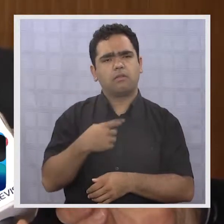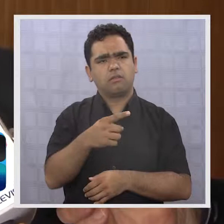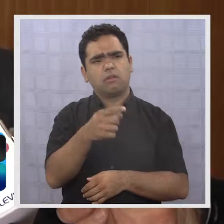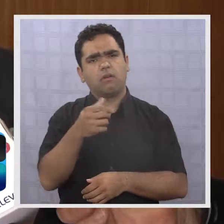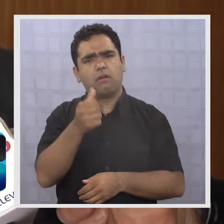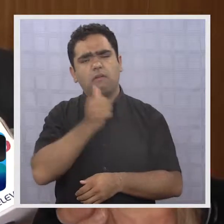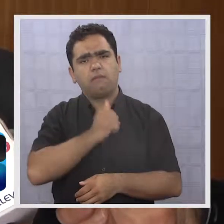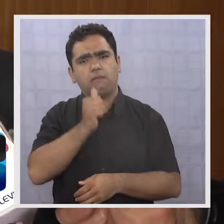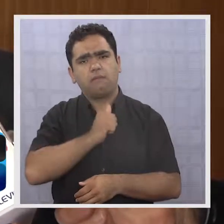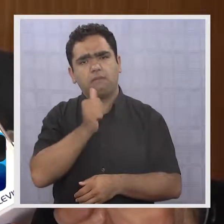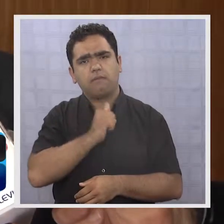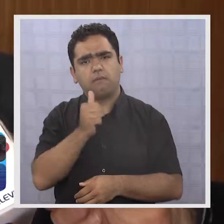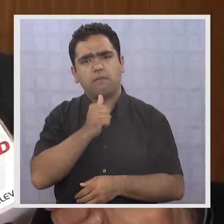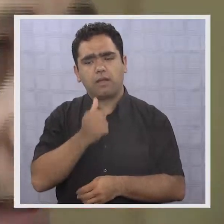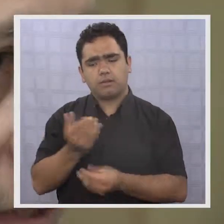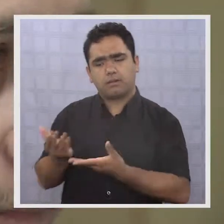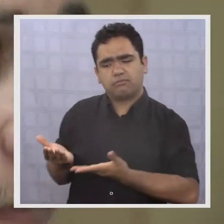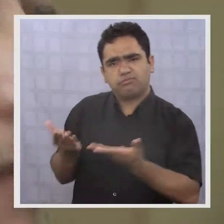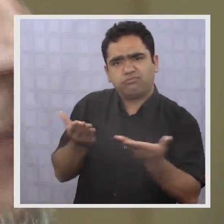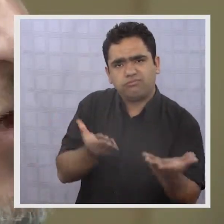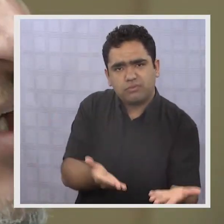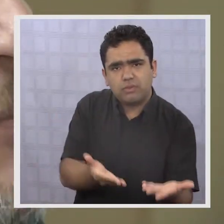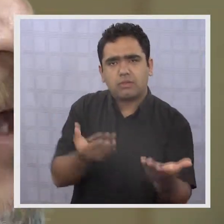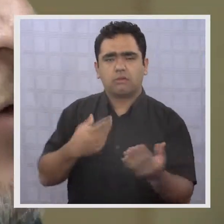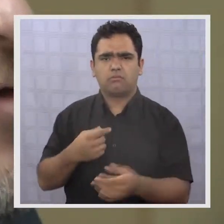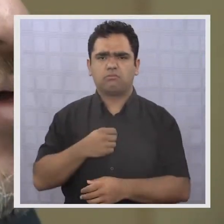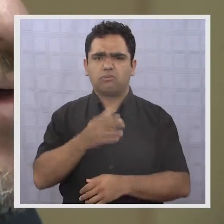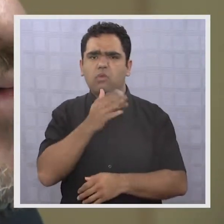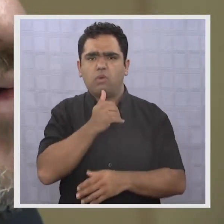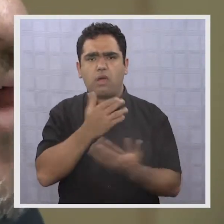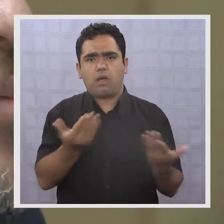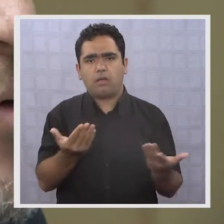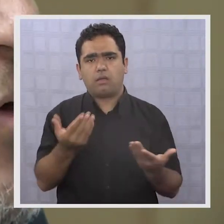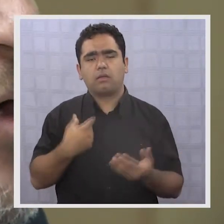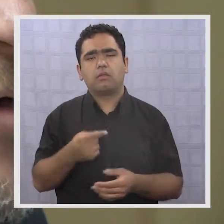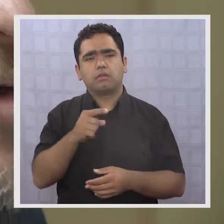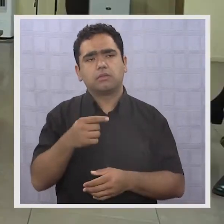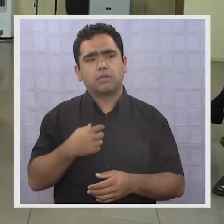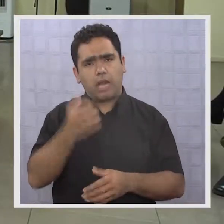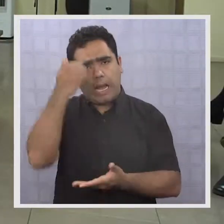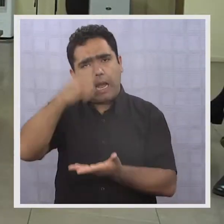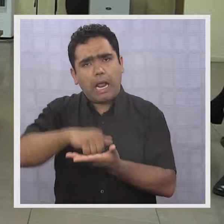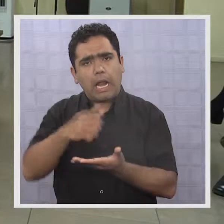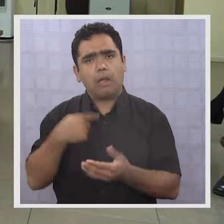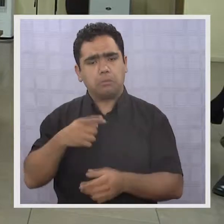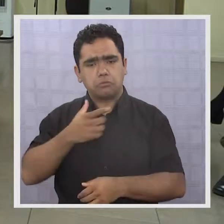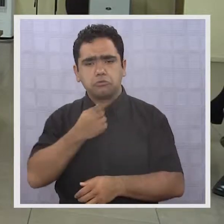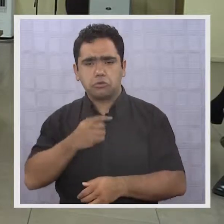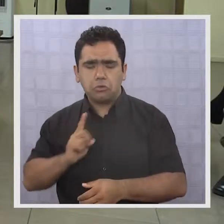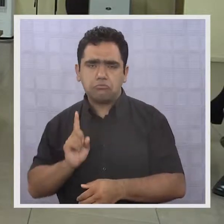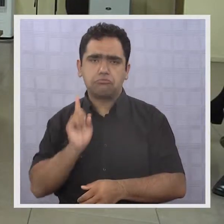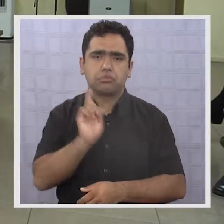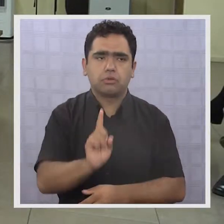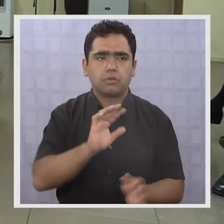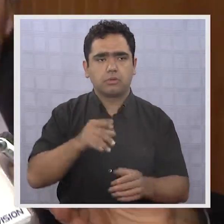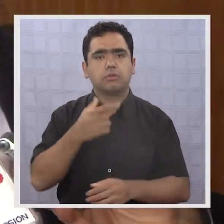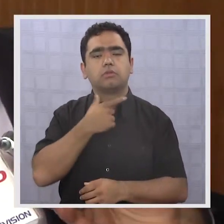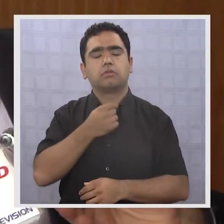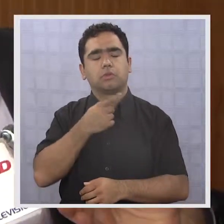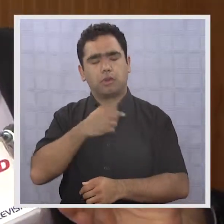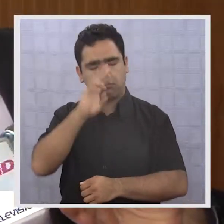a quien realmente ha reclamado un espacio en estas ligas. Claro, yo quiero ser súper